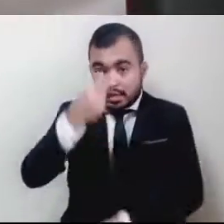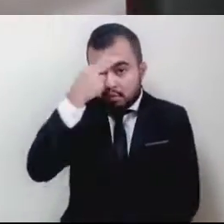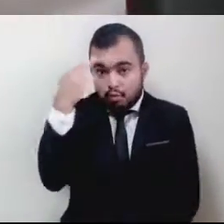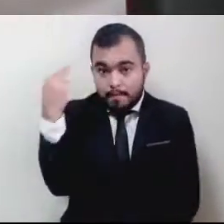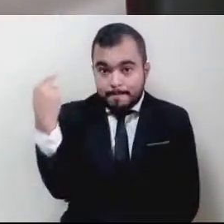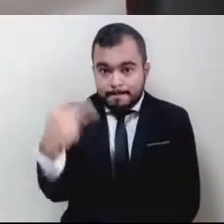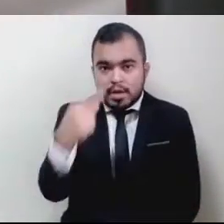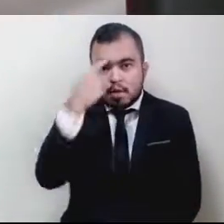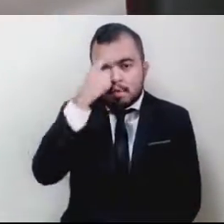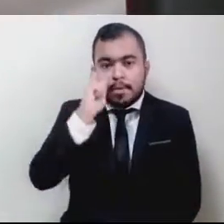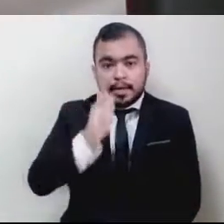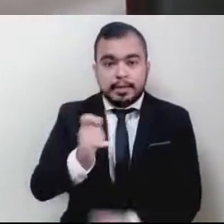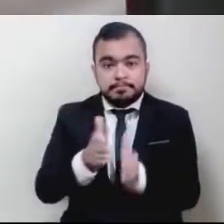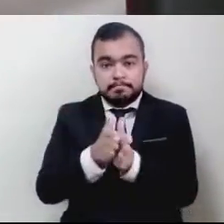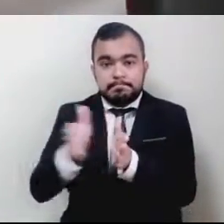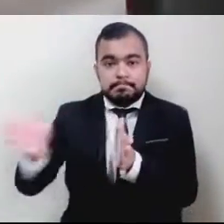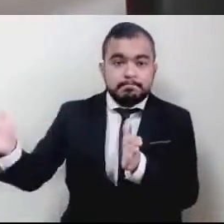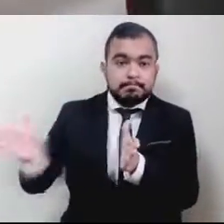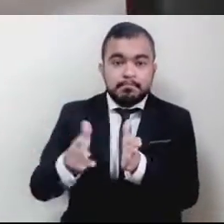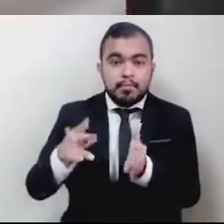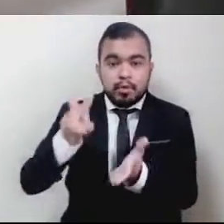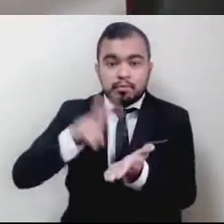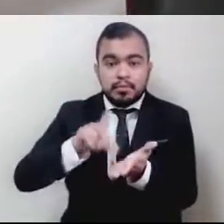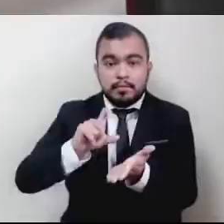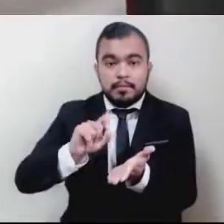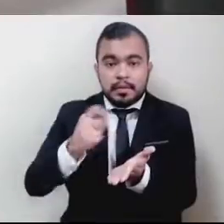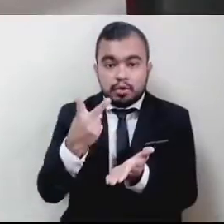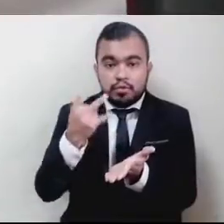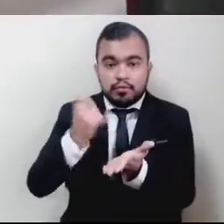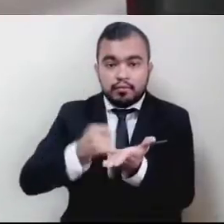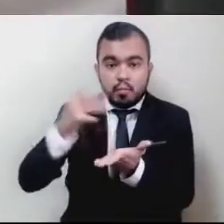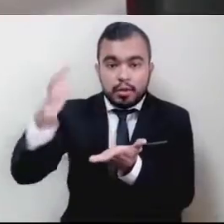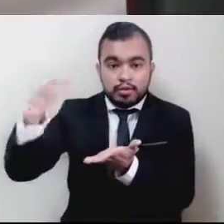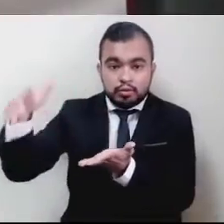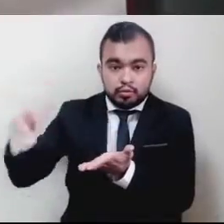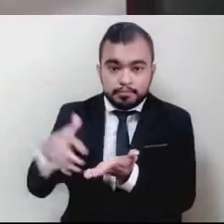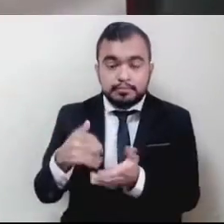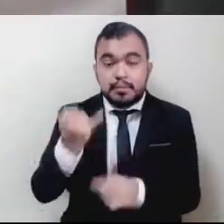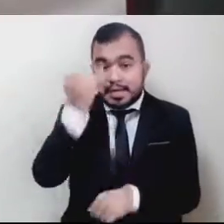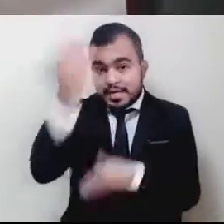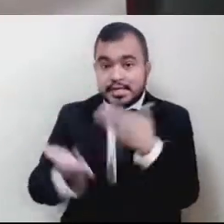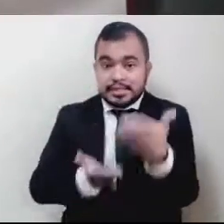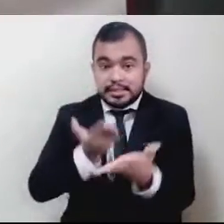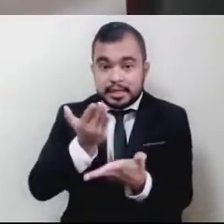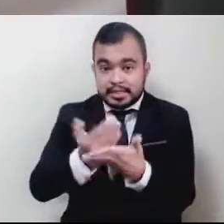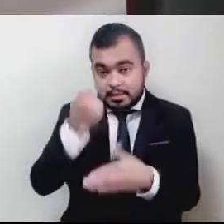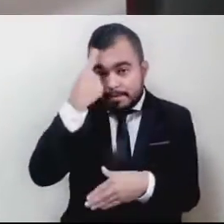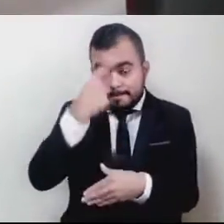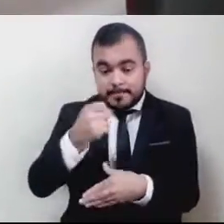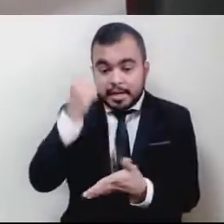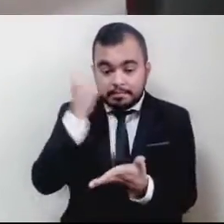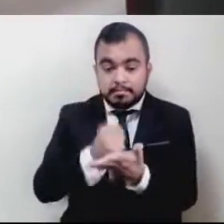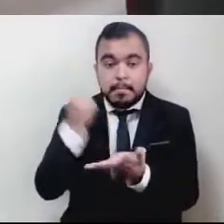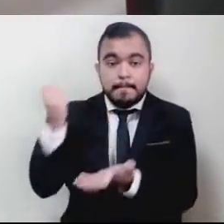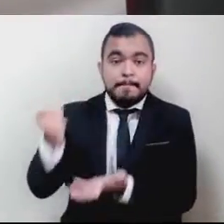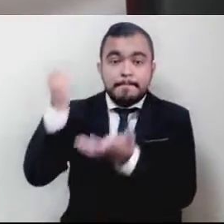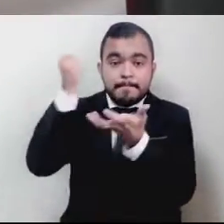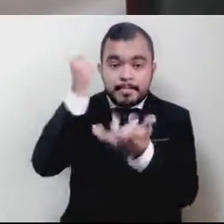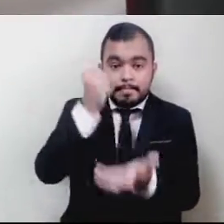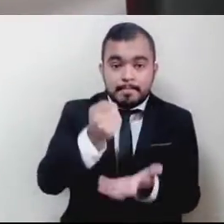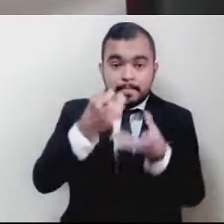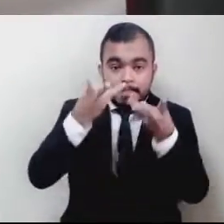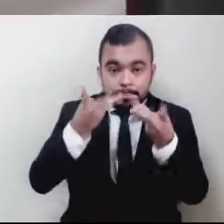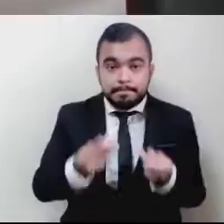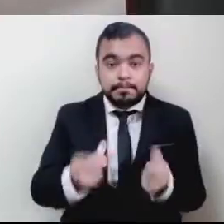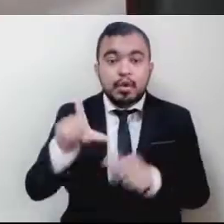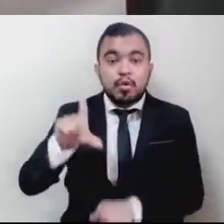Ejercicio Fiscal del Año 2022. Iniciativa de Decreto de Presupuesto de Egresos del Gobierno del Estado